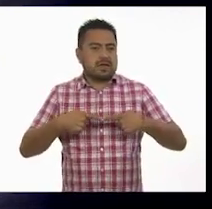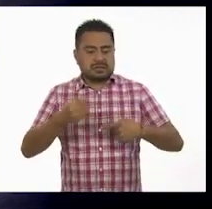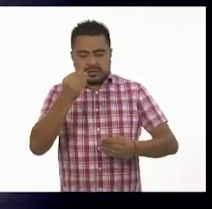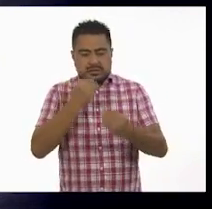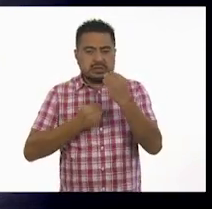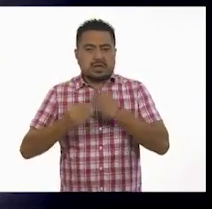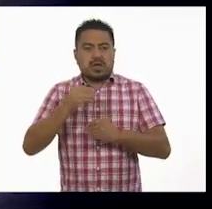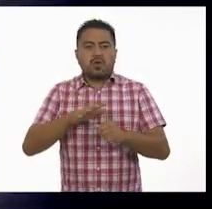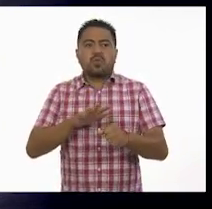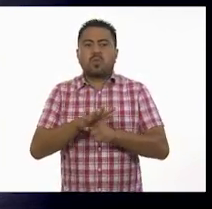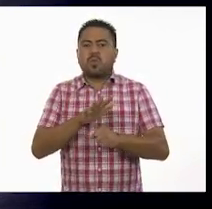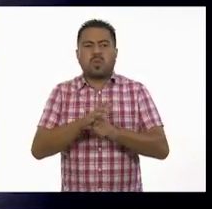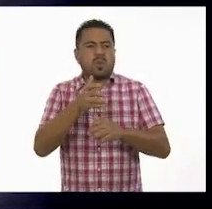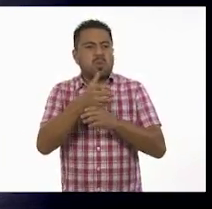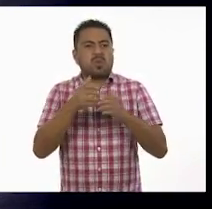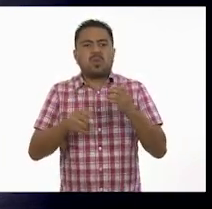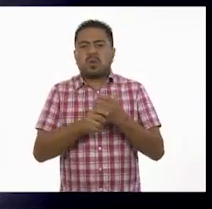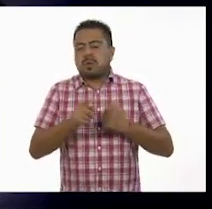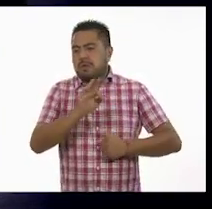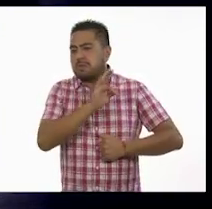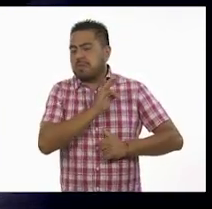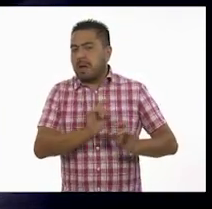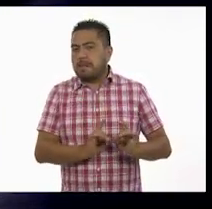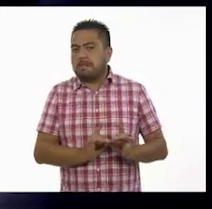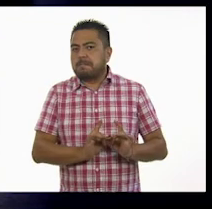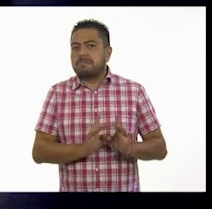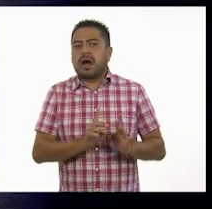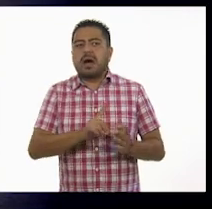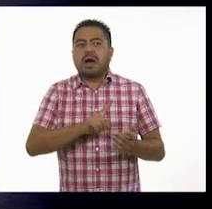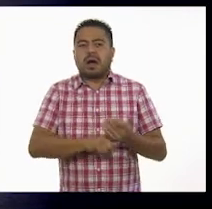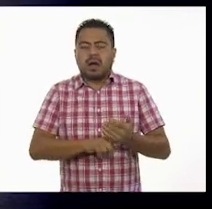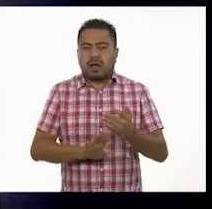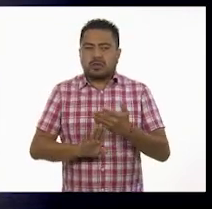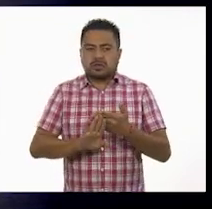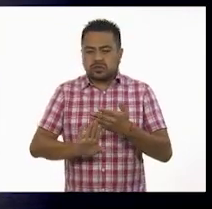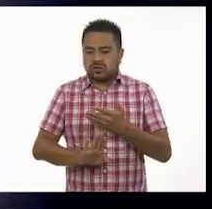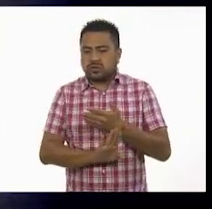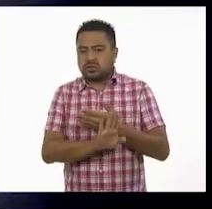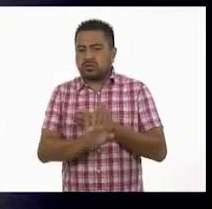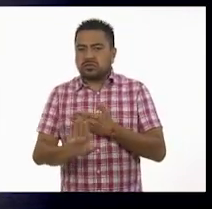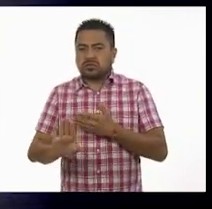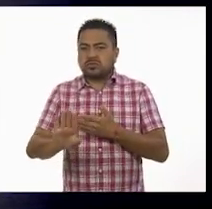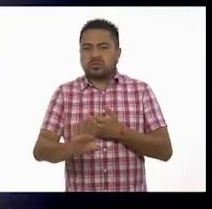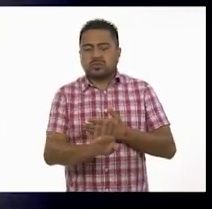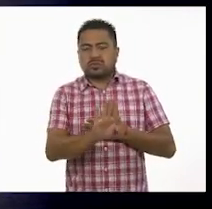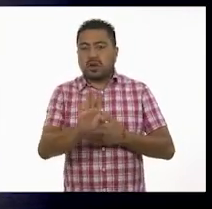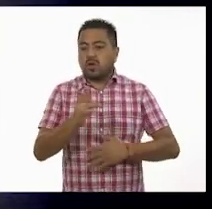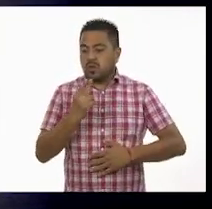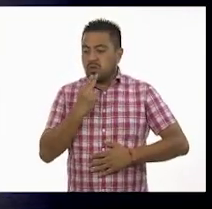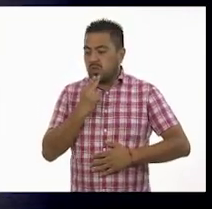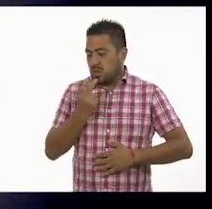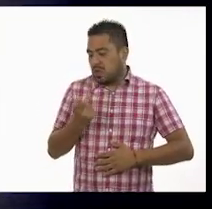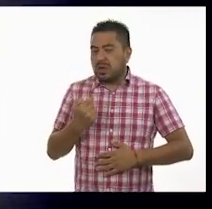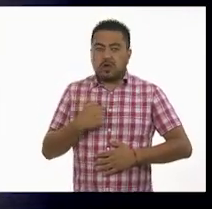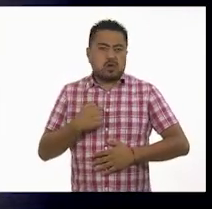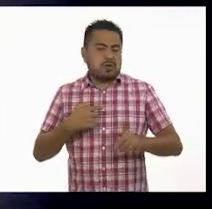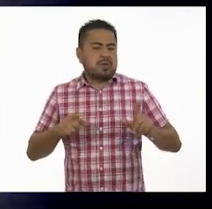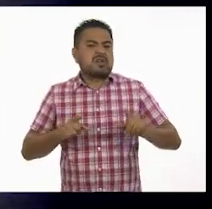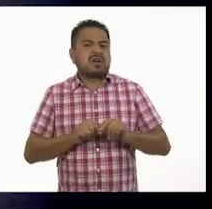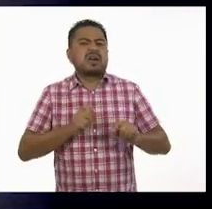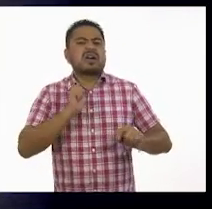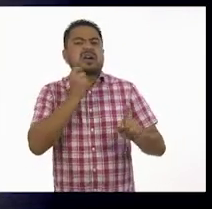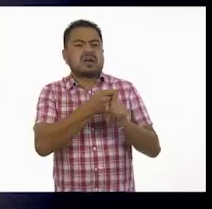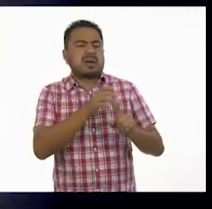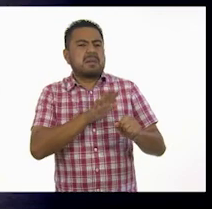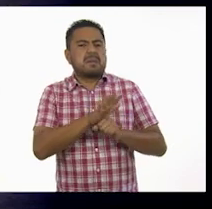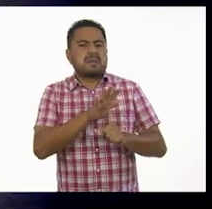ya que cualquier cosa puede causar sombra. La utilería que ocupo es